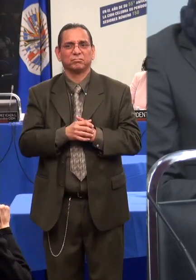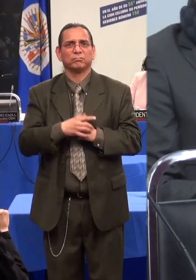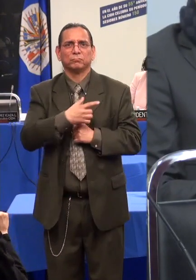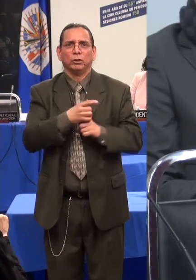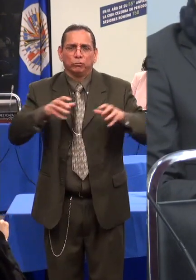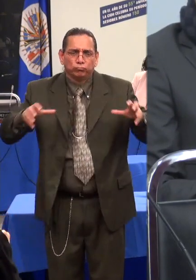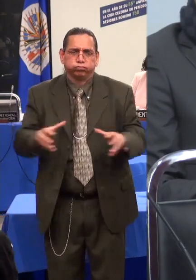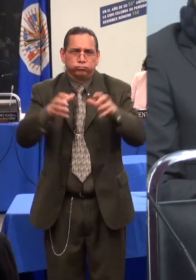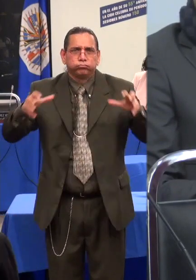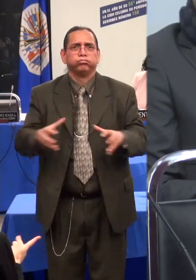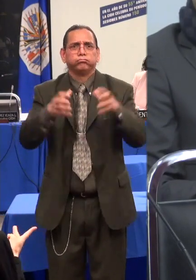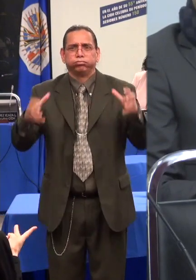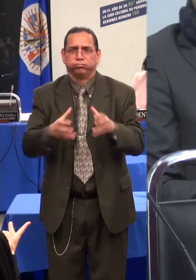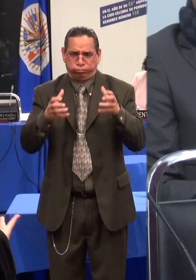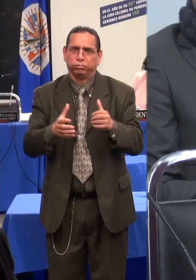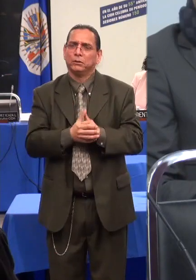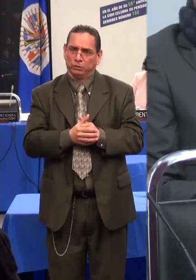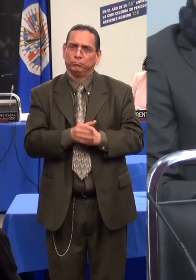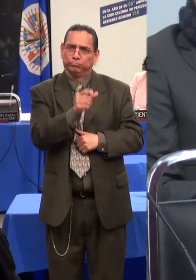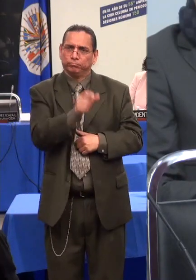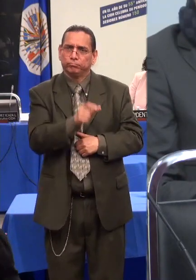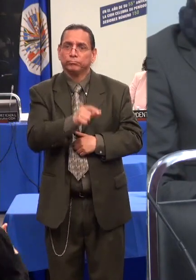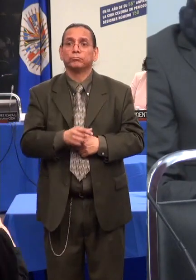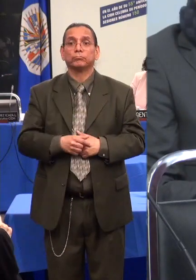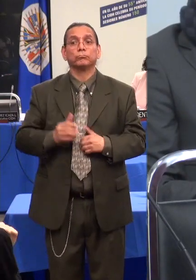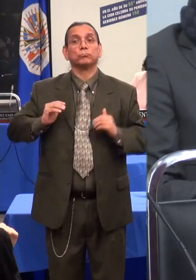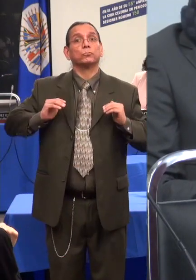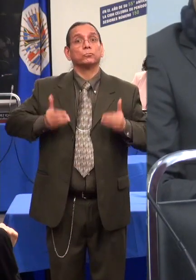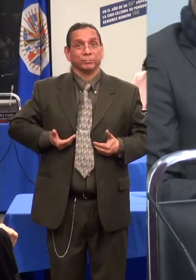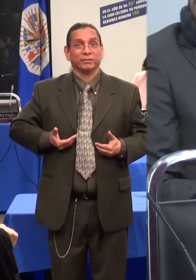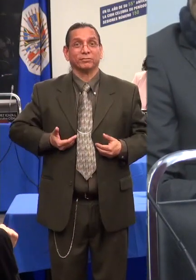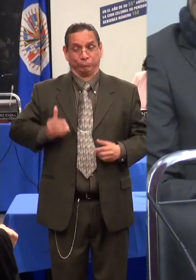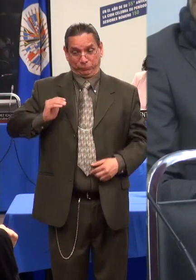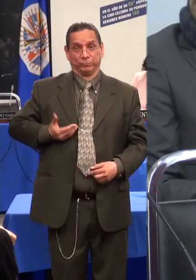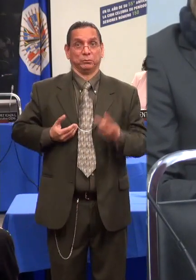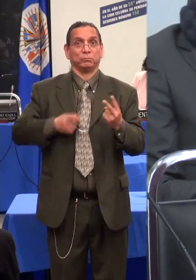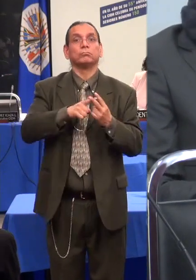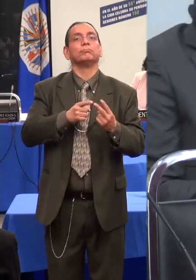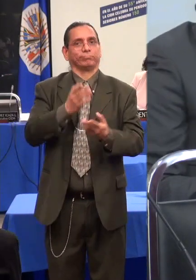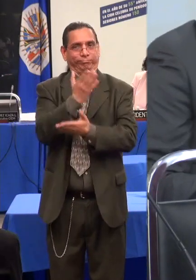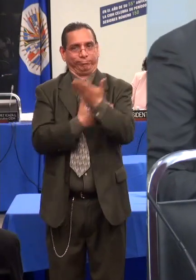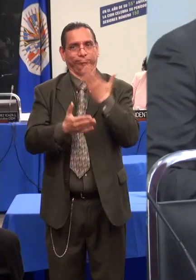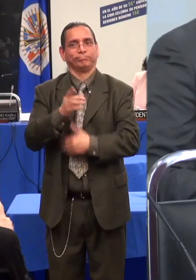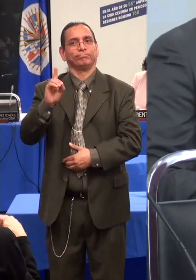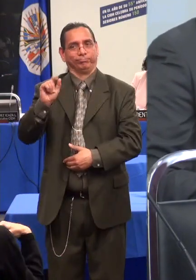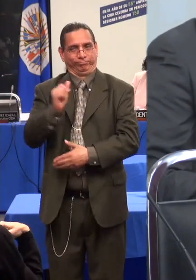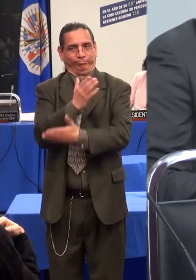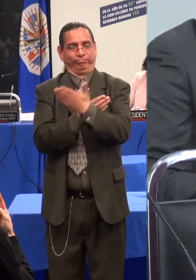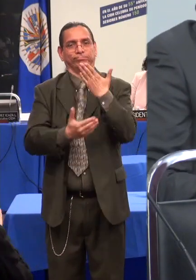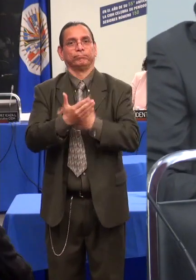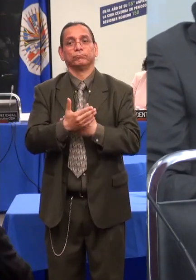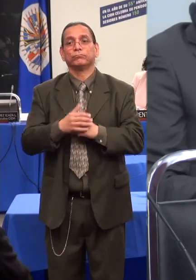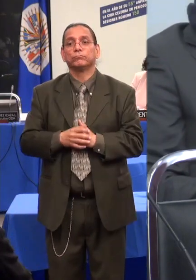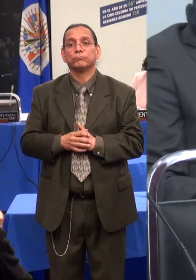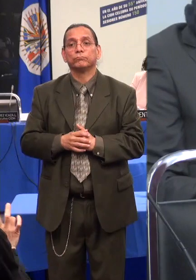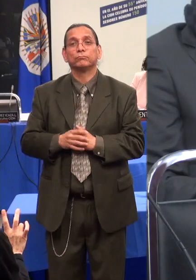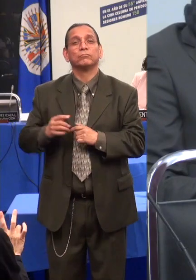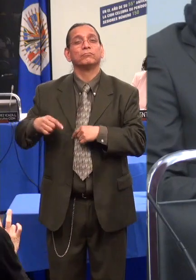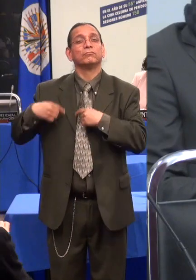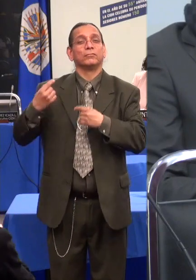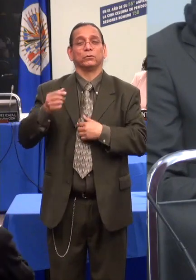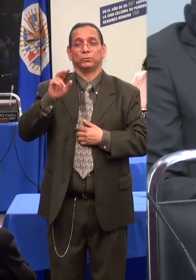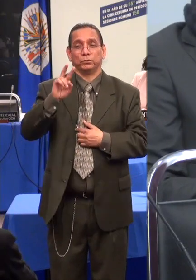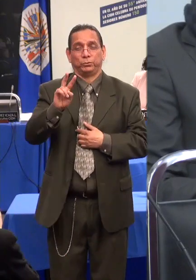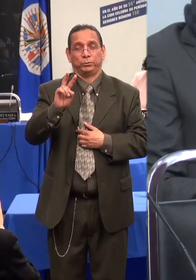intervención ante ustedes. Desde el año 2007, PAIS ha prestado servicios legales a más de 400